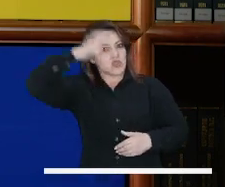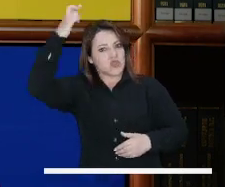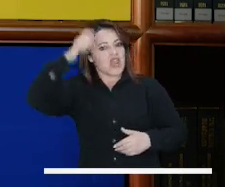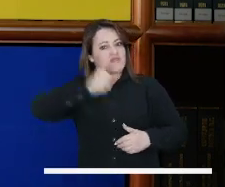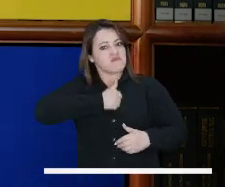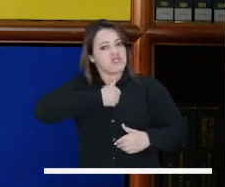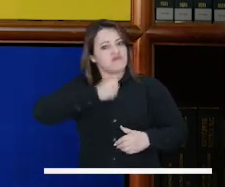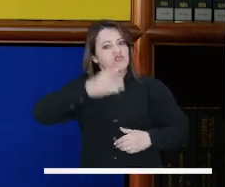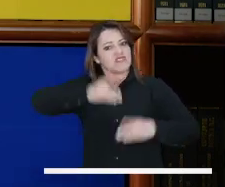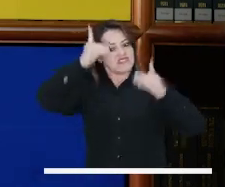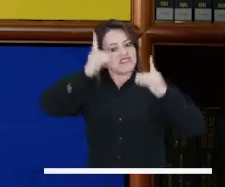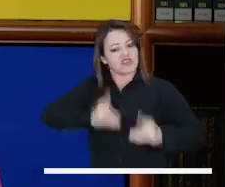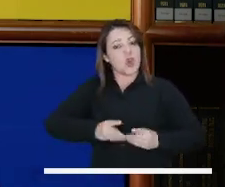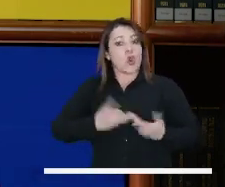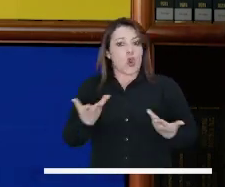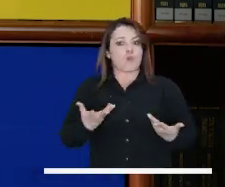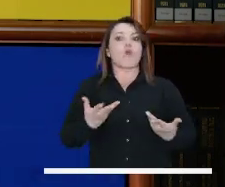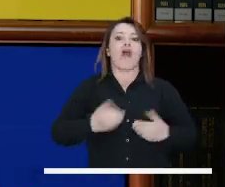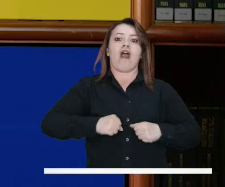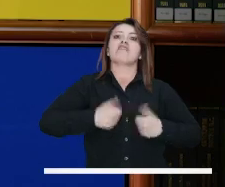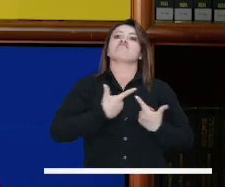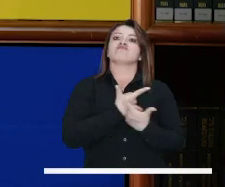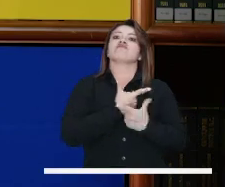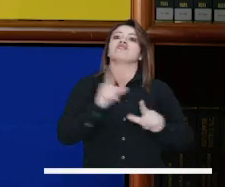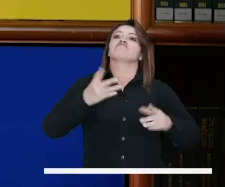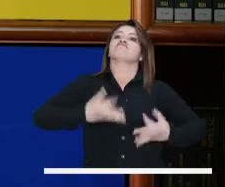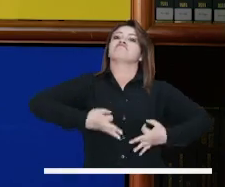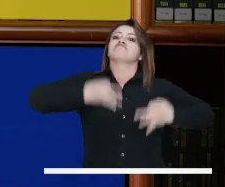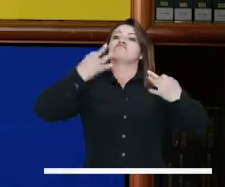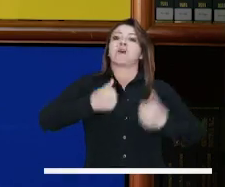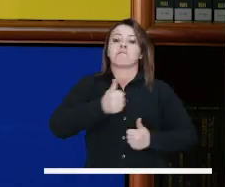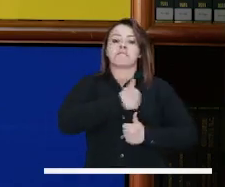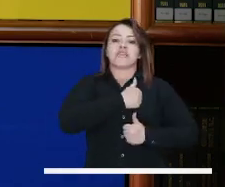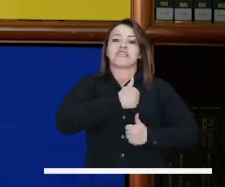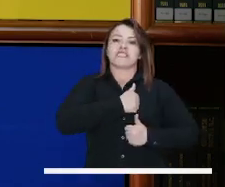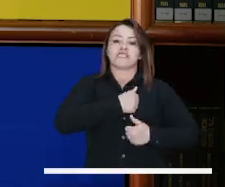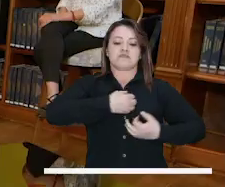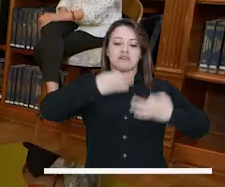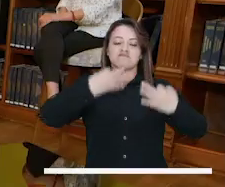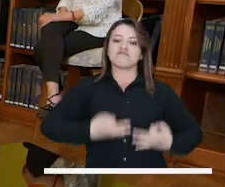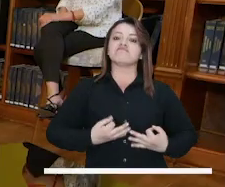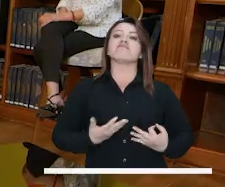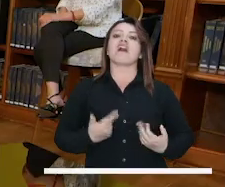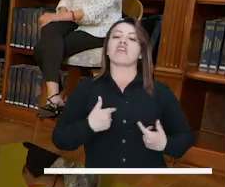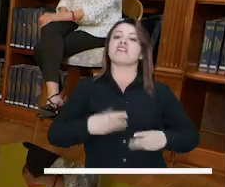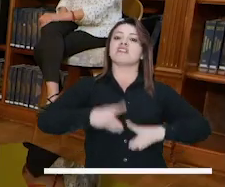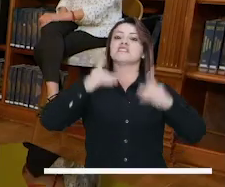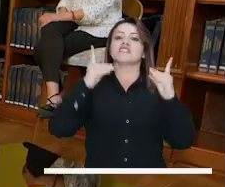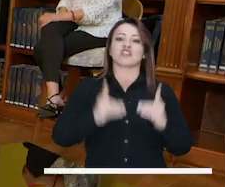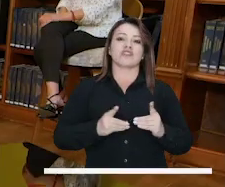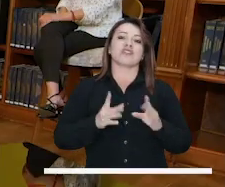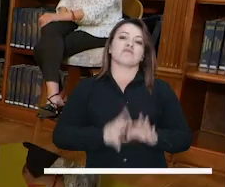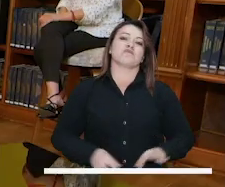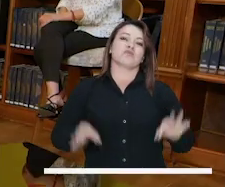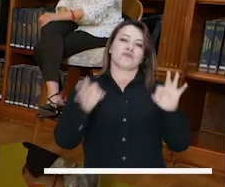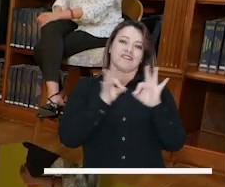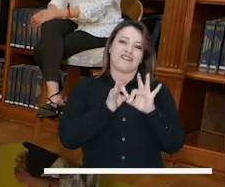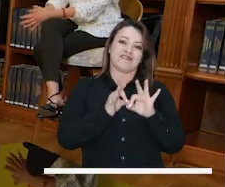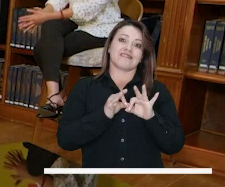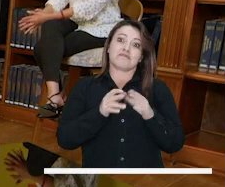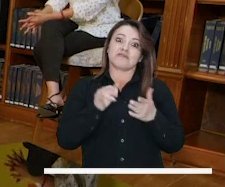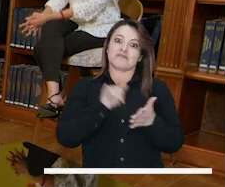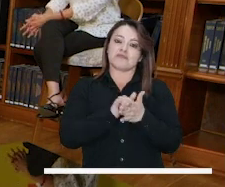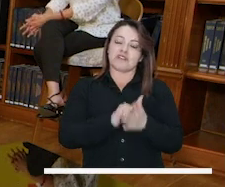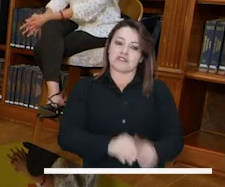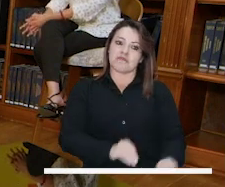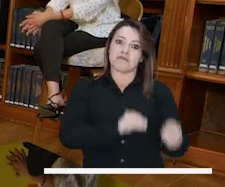derechos sexuales y reproductivos, los derechos a escoger la profesión o el oficio que quiere desarrollar. Y eso pues también termina siendo,